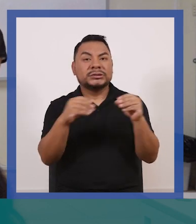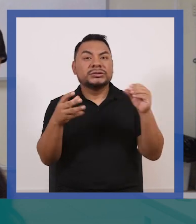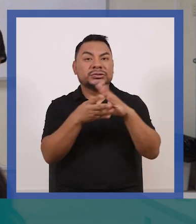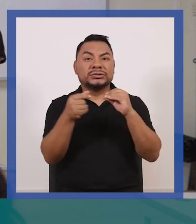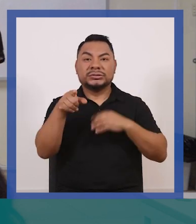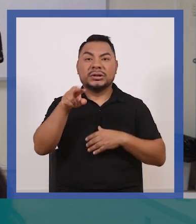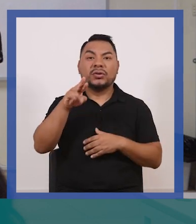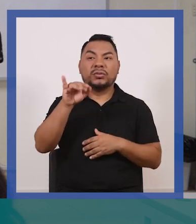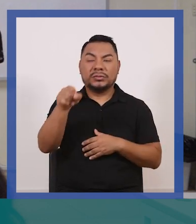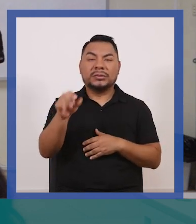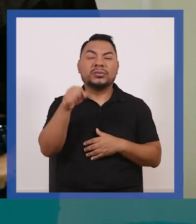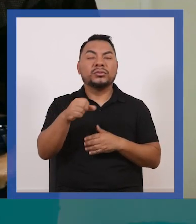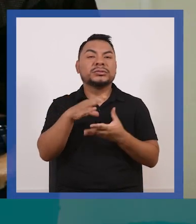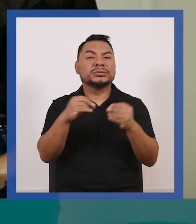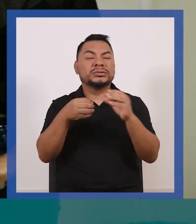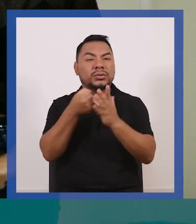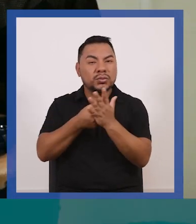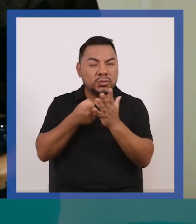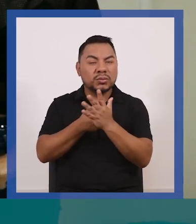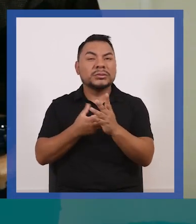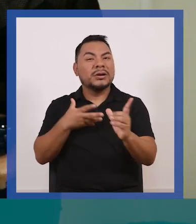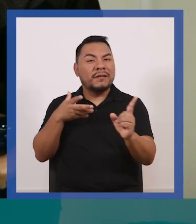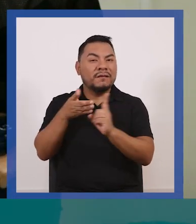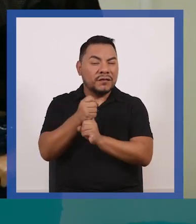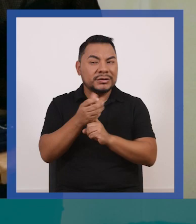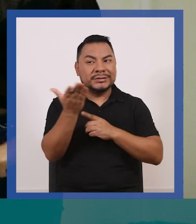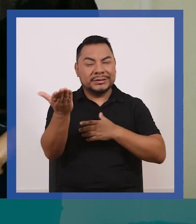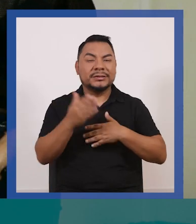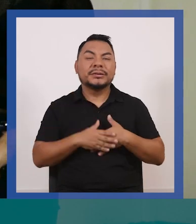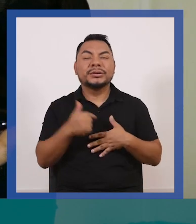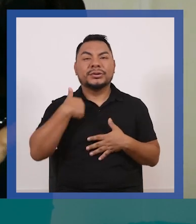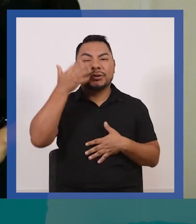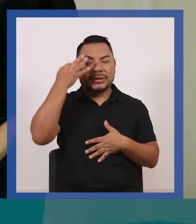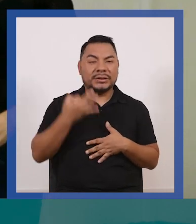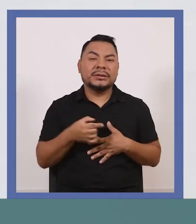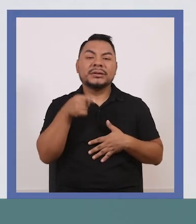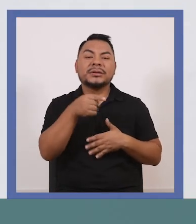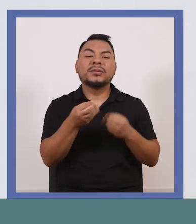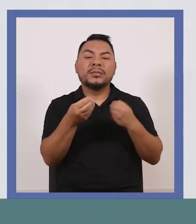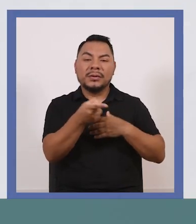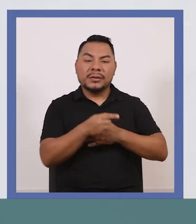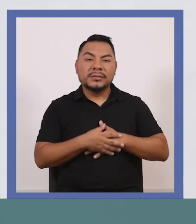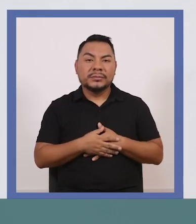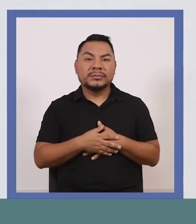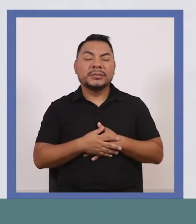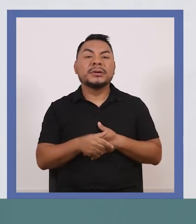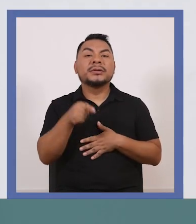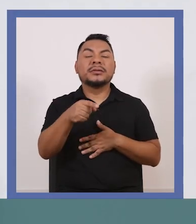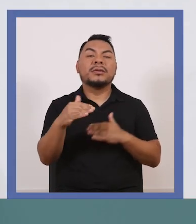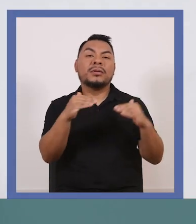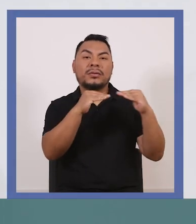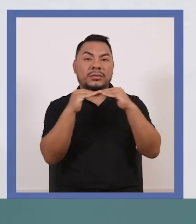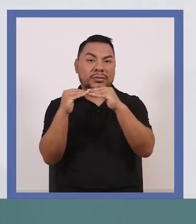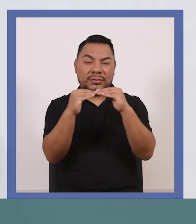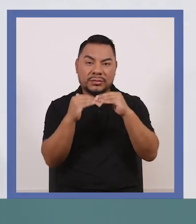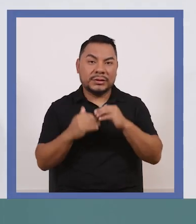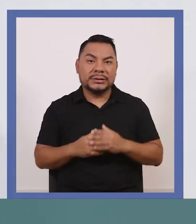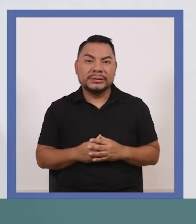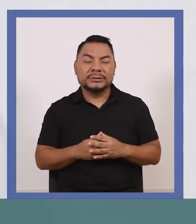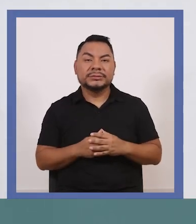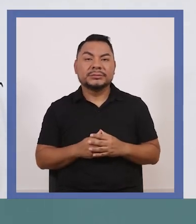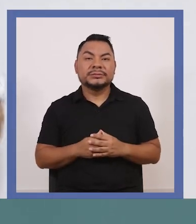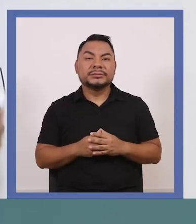la historia de Rubí es una historia de lucha, es una historia de esfuerzo, yo creo que tiene que ver con la igualdad